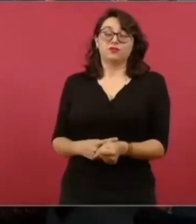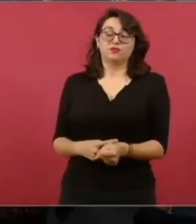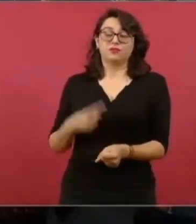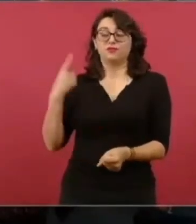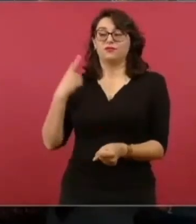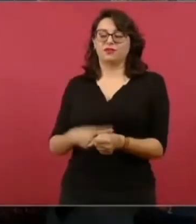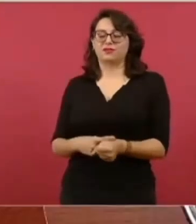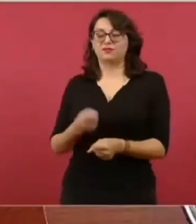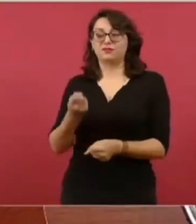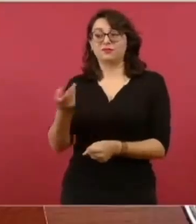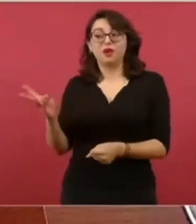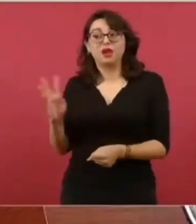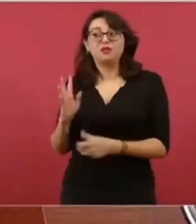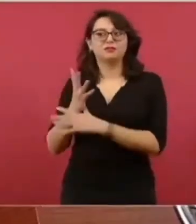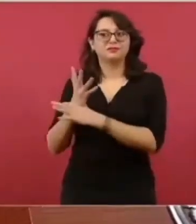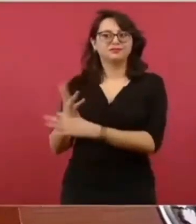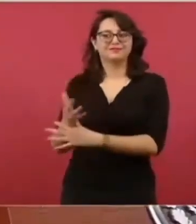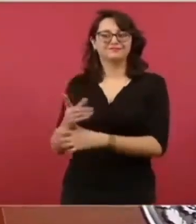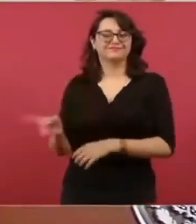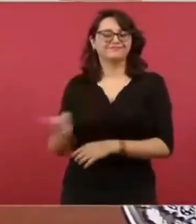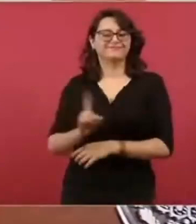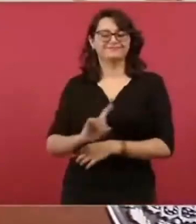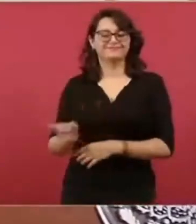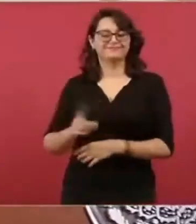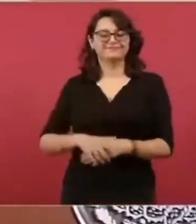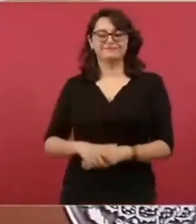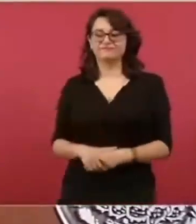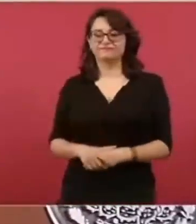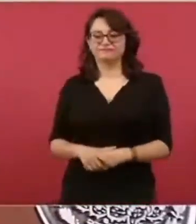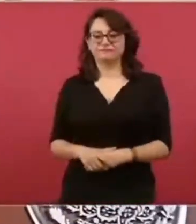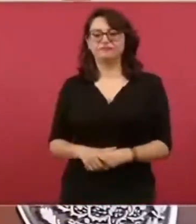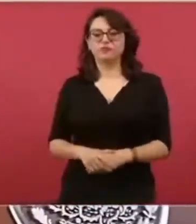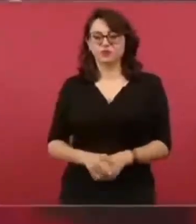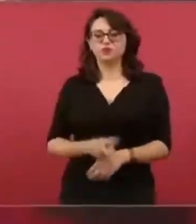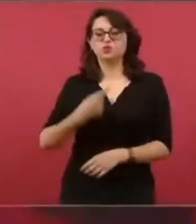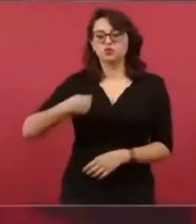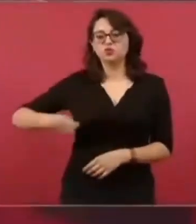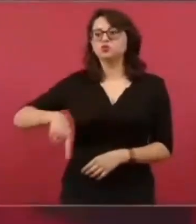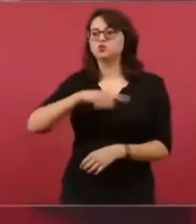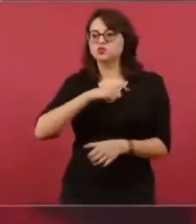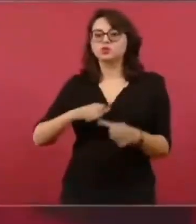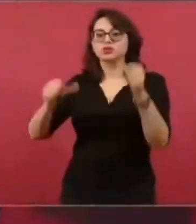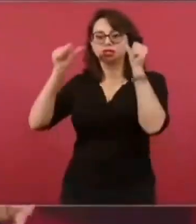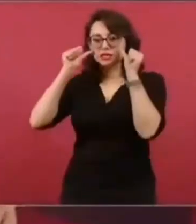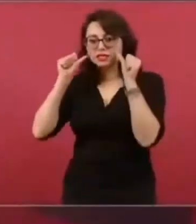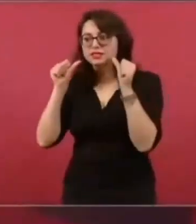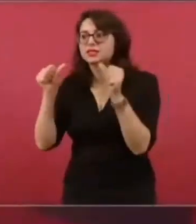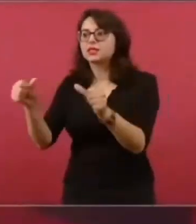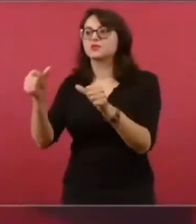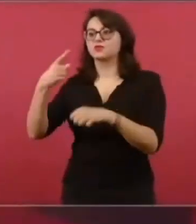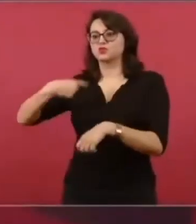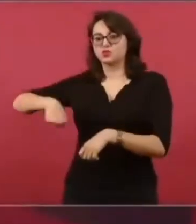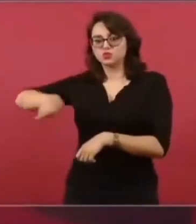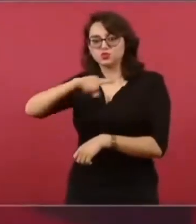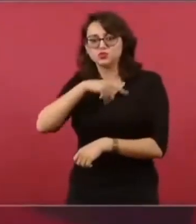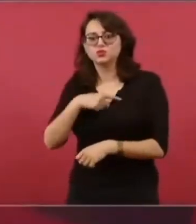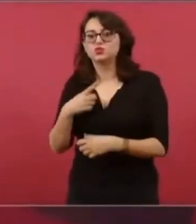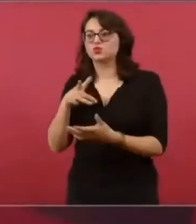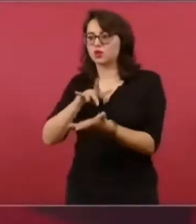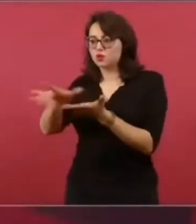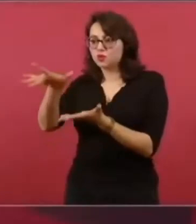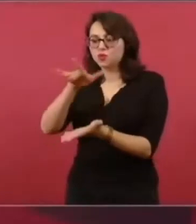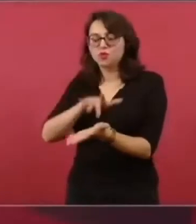No. Claro que estamos atentos a los pacientes y a todo el que necesita nuestro